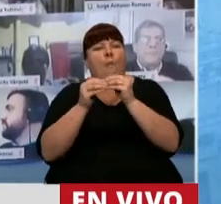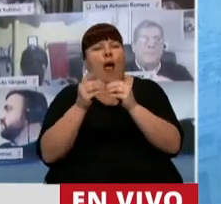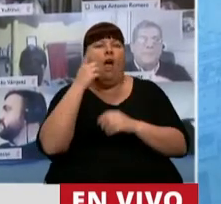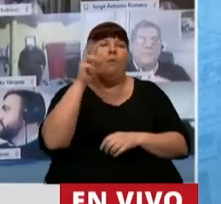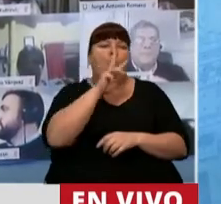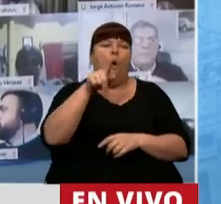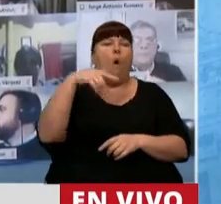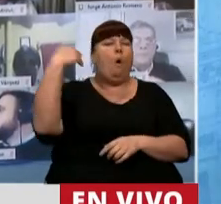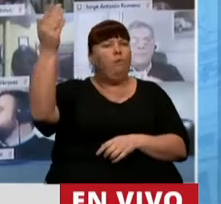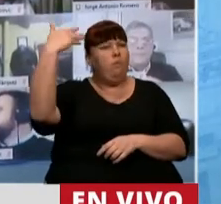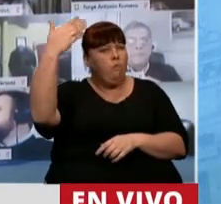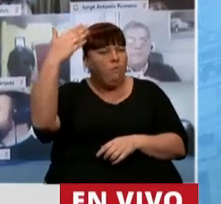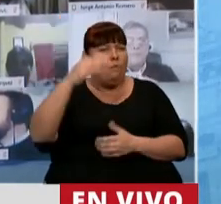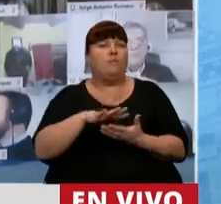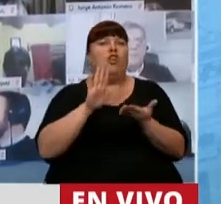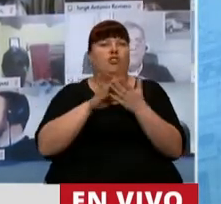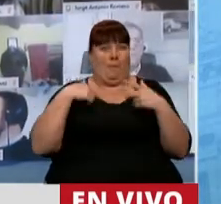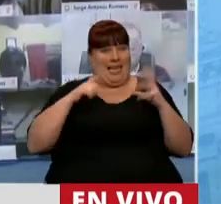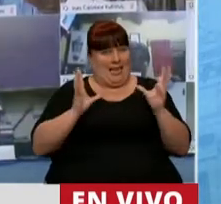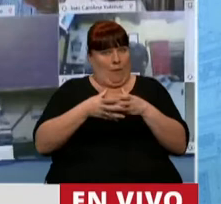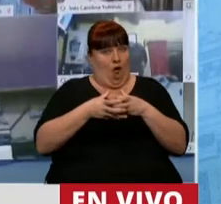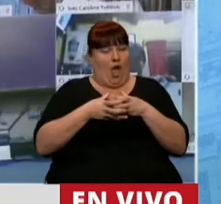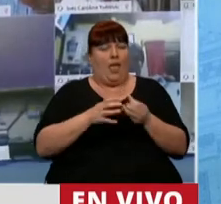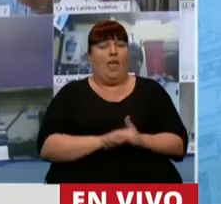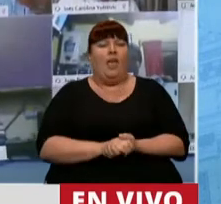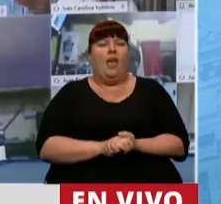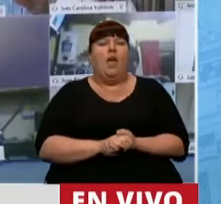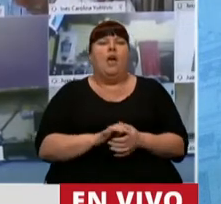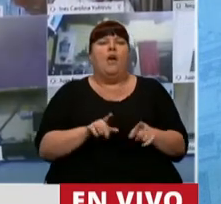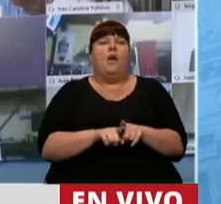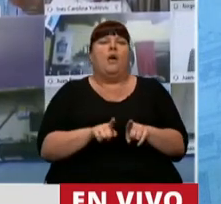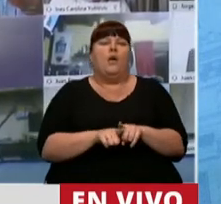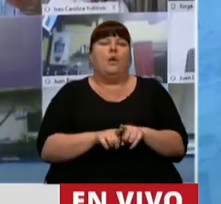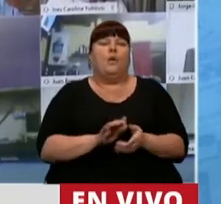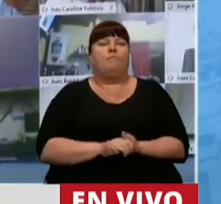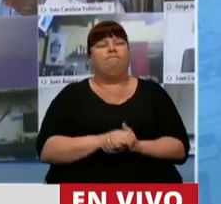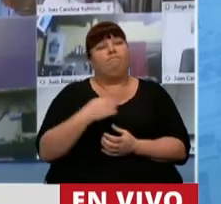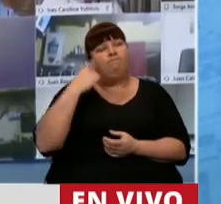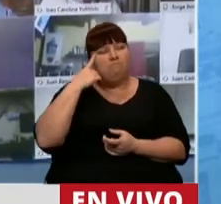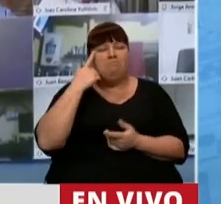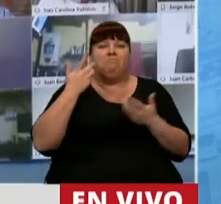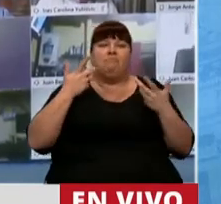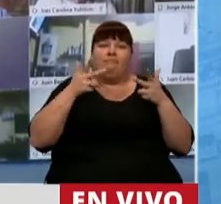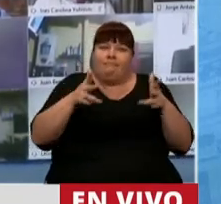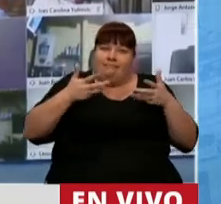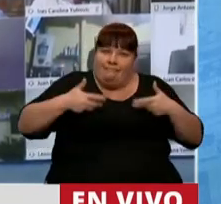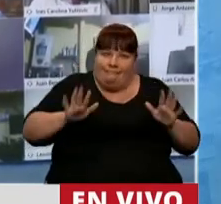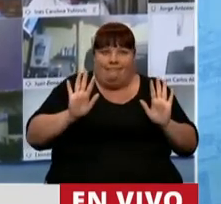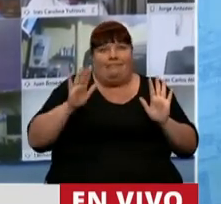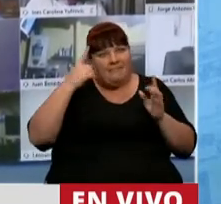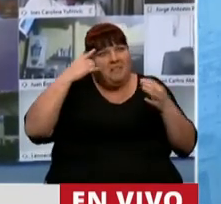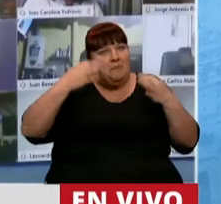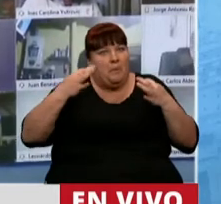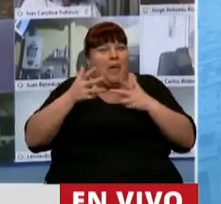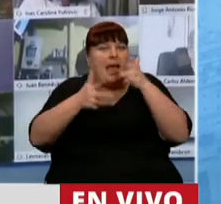compañeros que han hecho uso de la palabra de nuestro bloque han sido, yo diría, prudentes y razonables